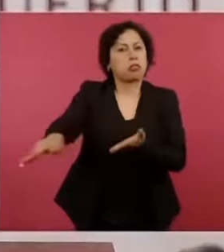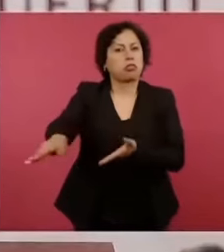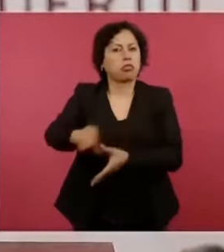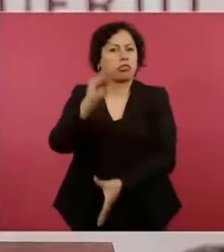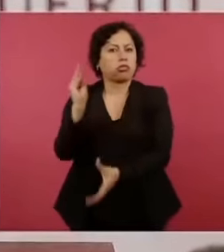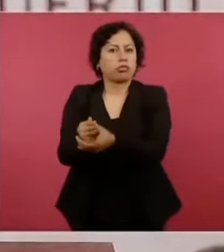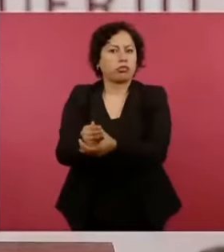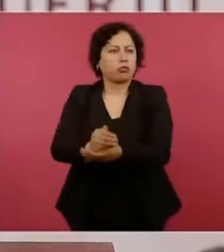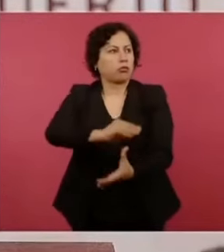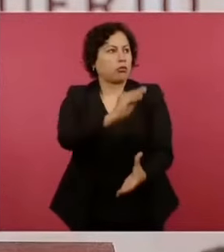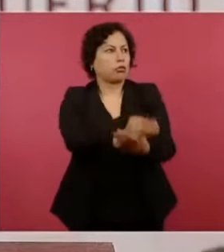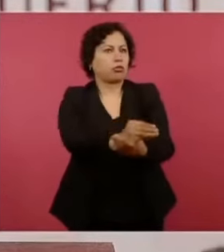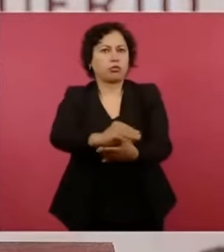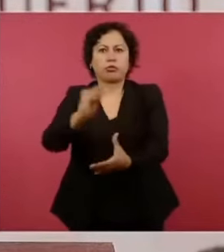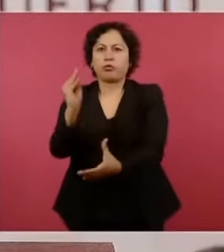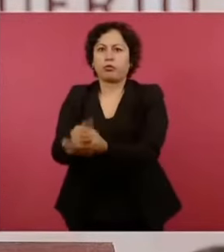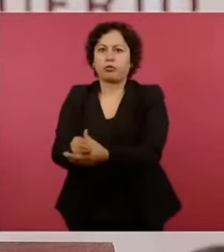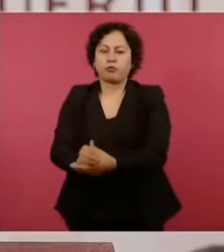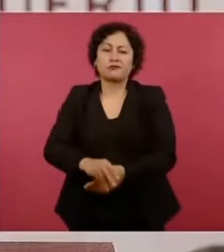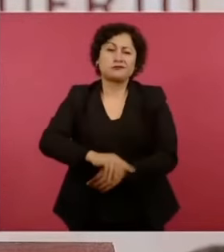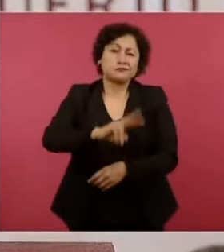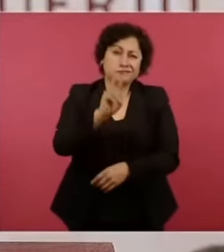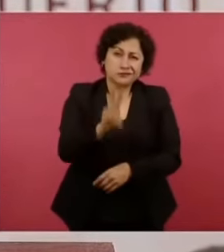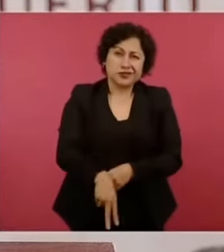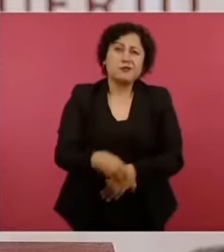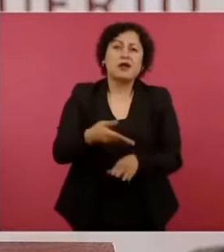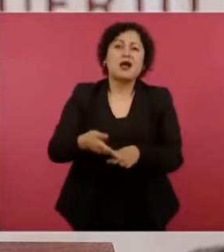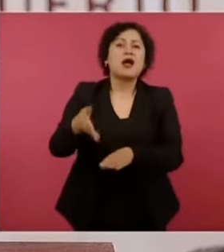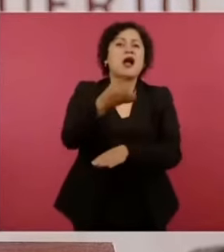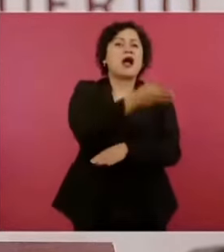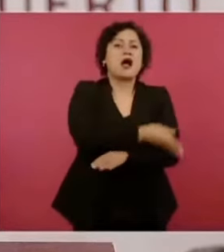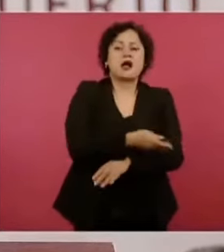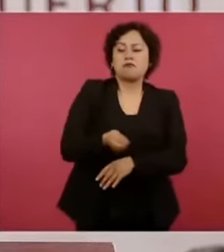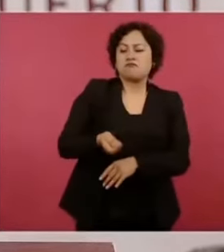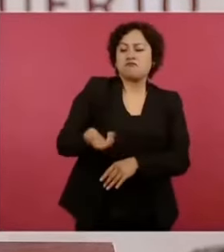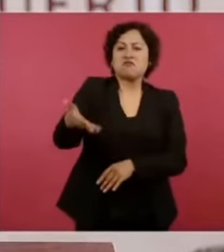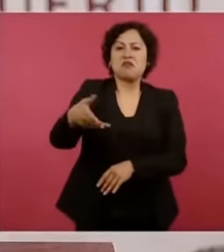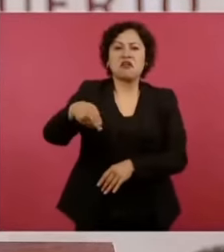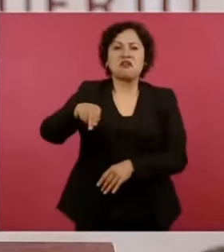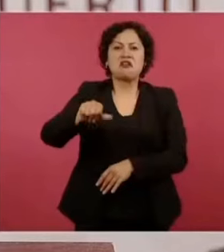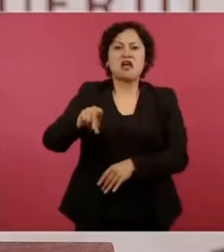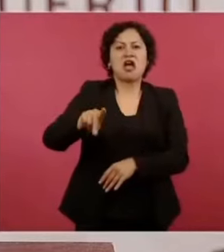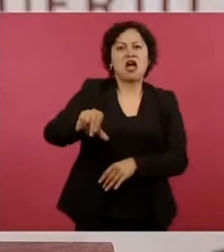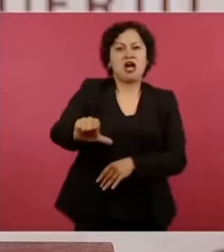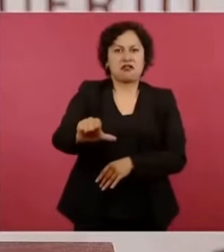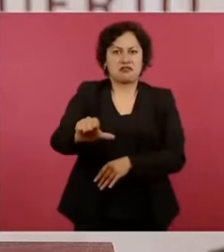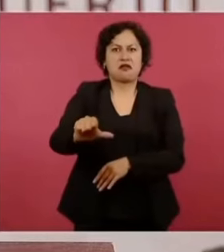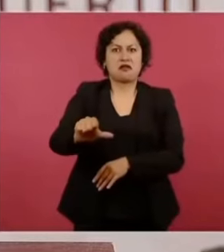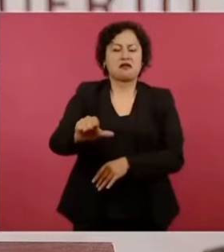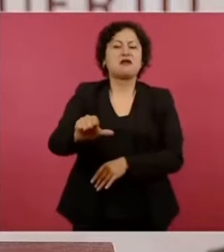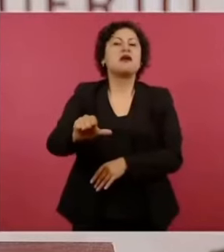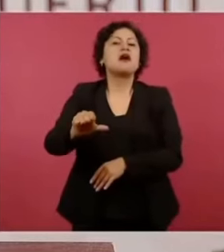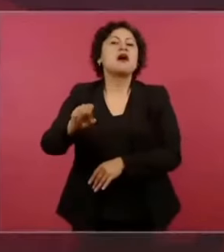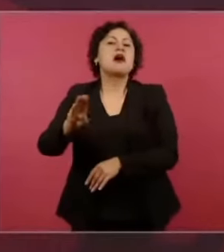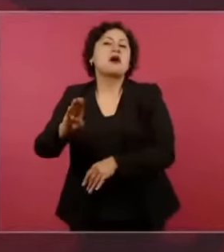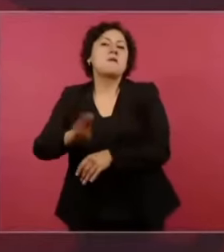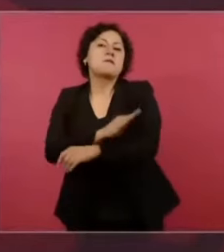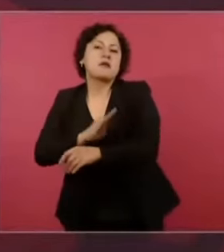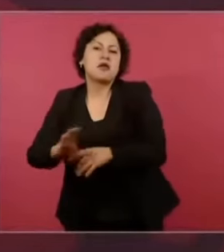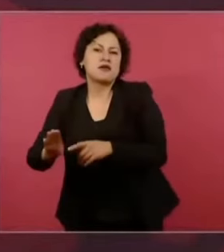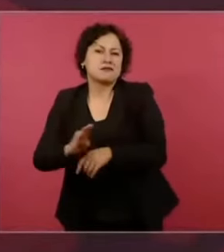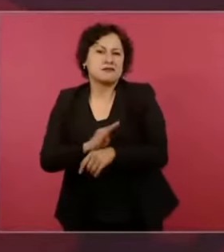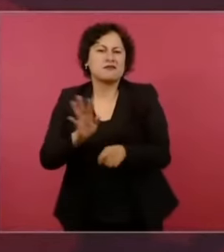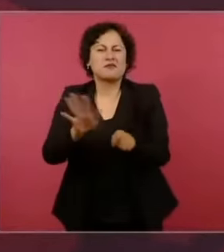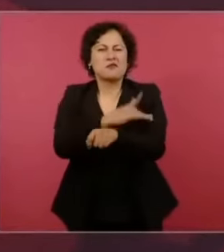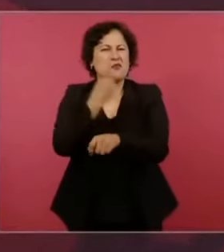Se les llamaba, lamentablemente, nadavientes, porque así era el derecho que se pregonaba,